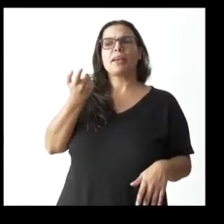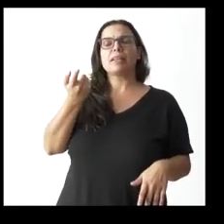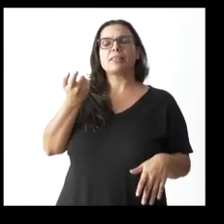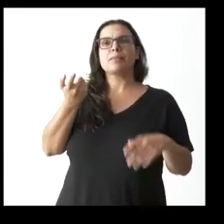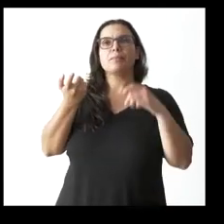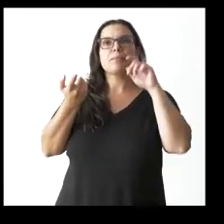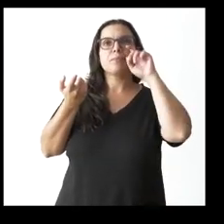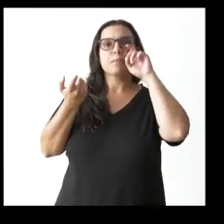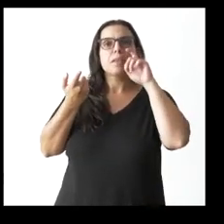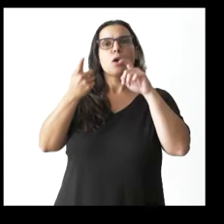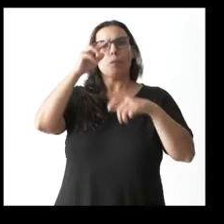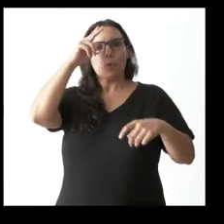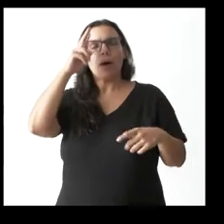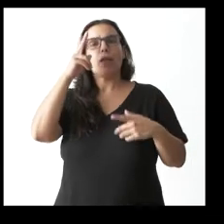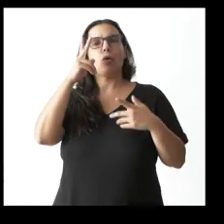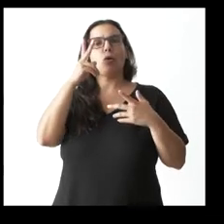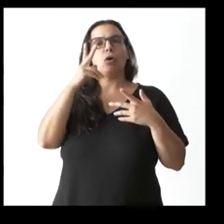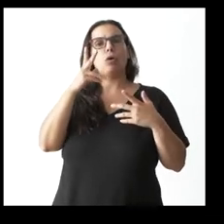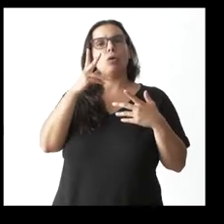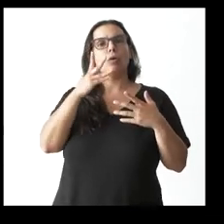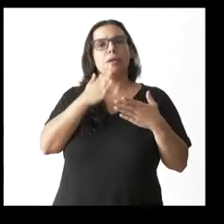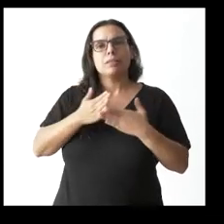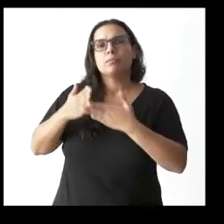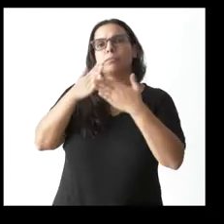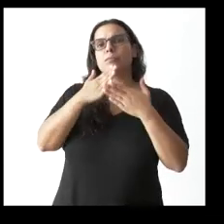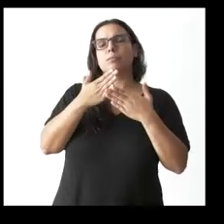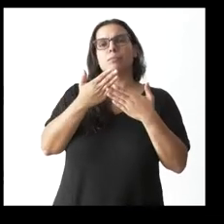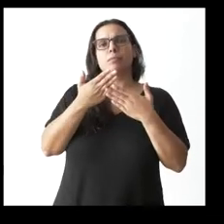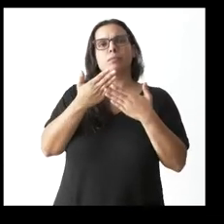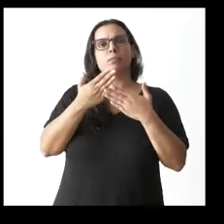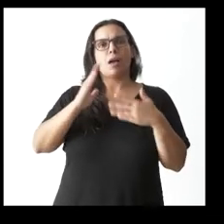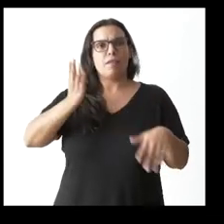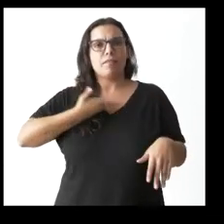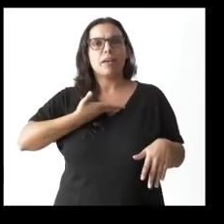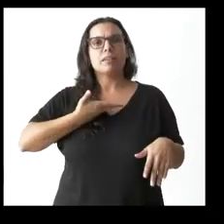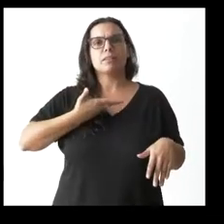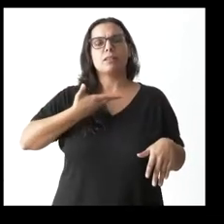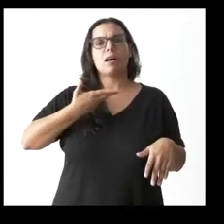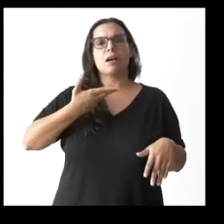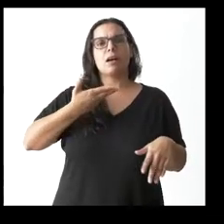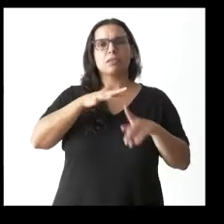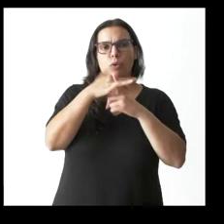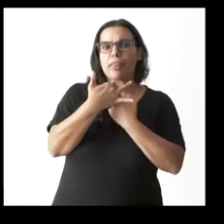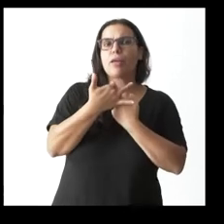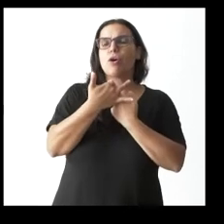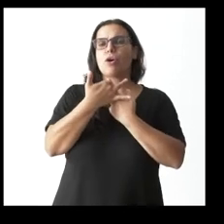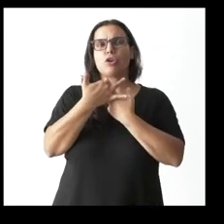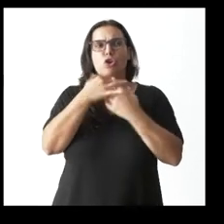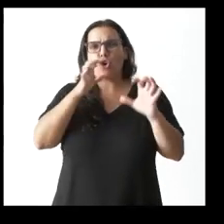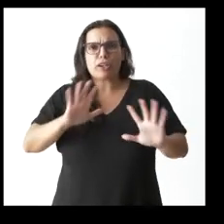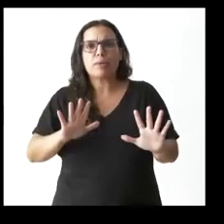se está preocupando le ha afectado personalmente toda la situación el desastre